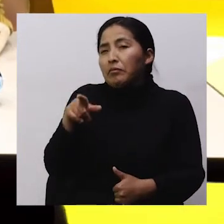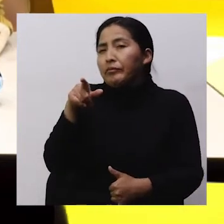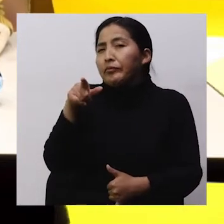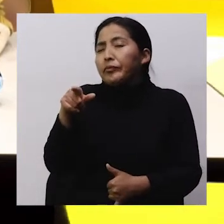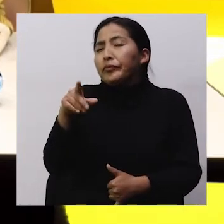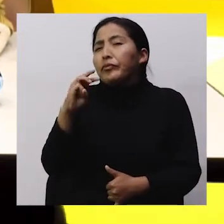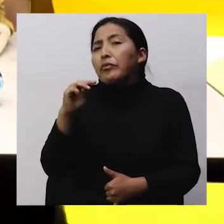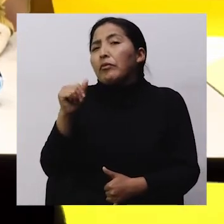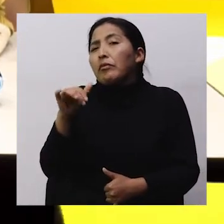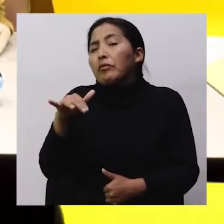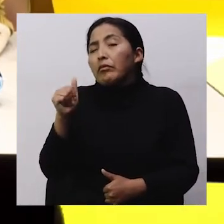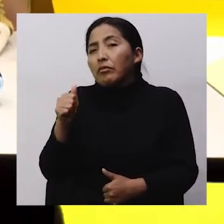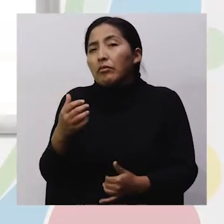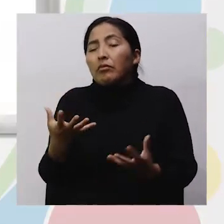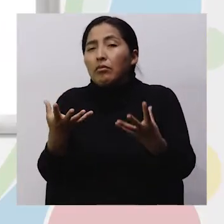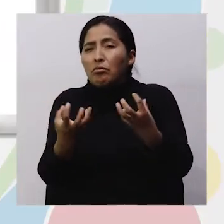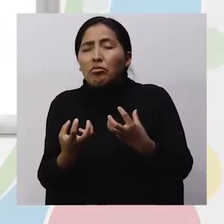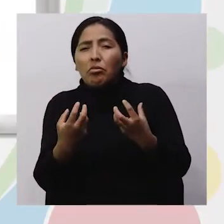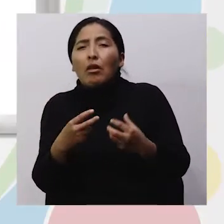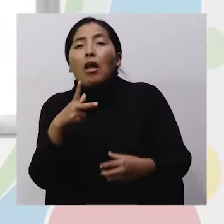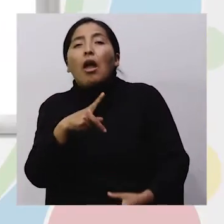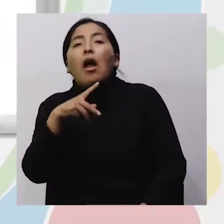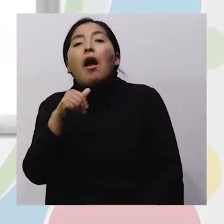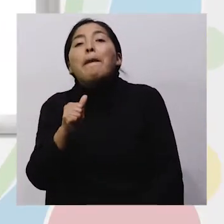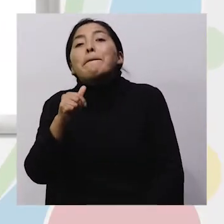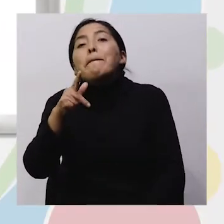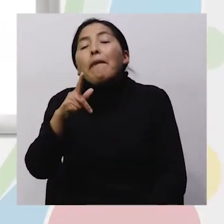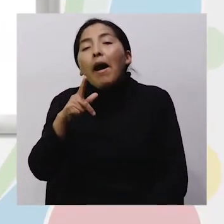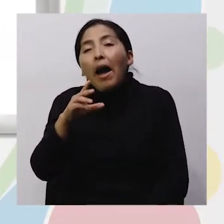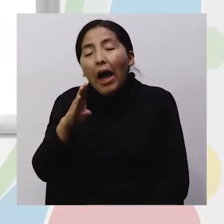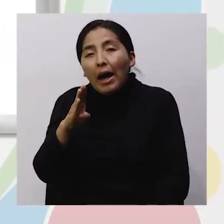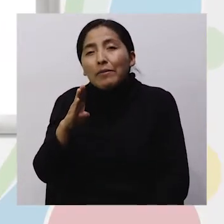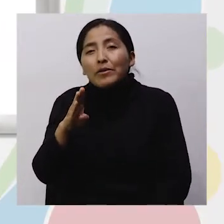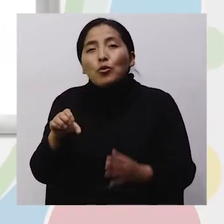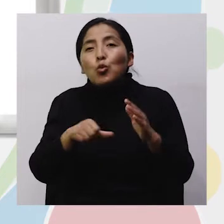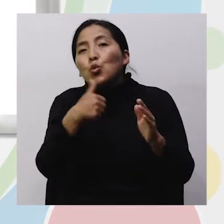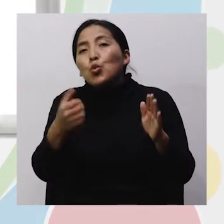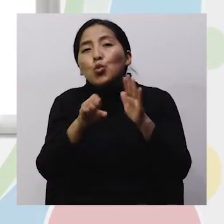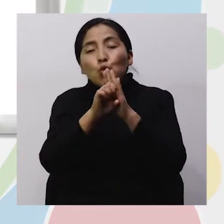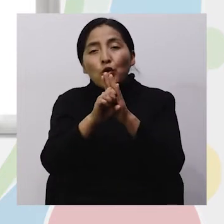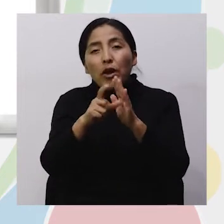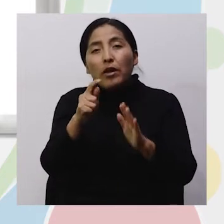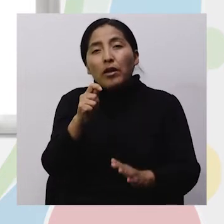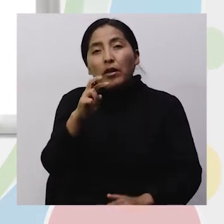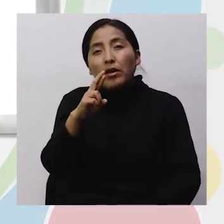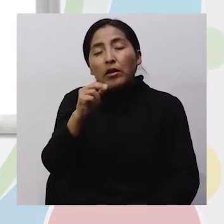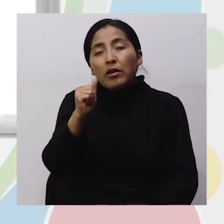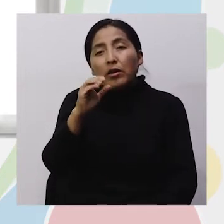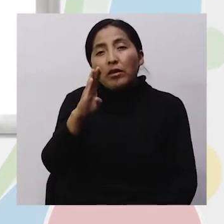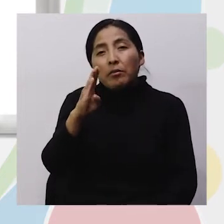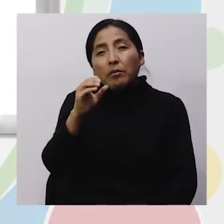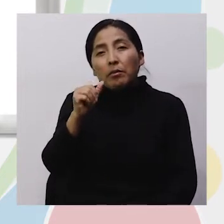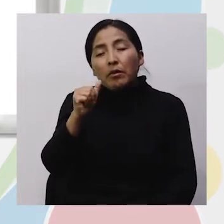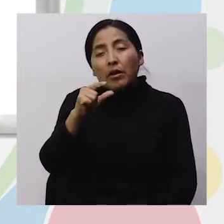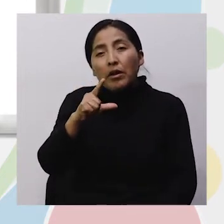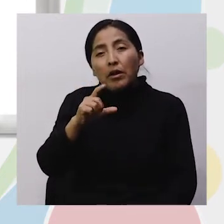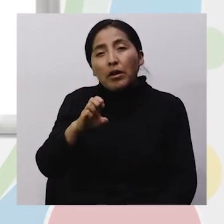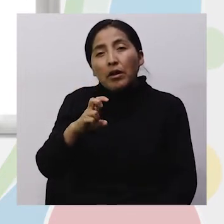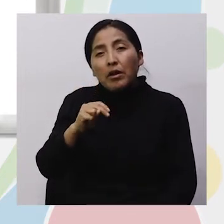escucharte ¿No? Pablito clavó un clavito en la cabeza de un calvito En la cabeza de un calvito Pablito clavó un clavito